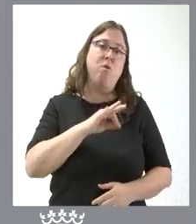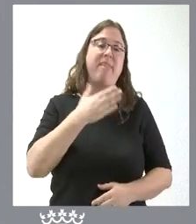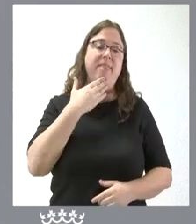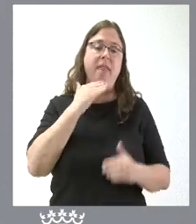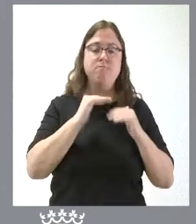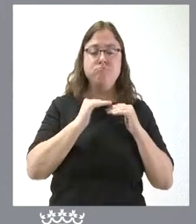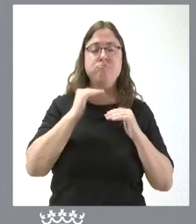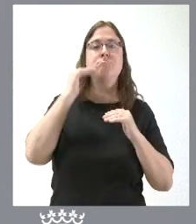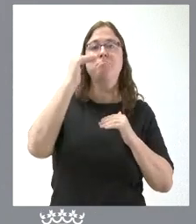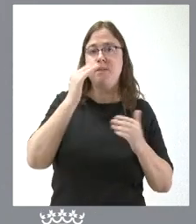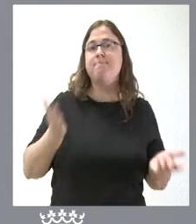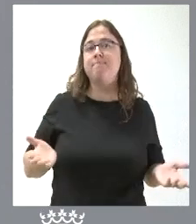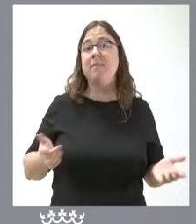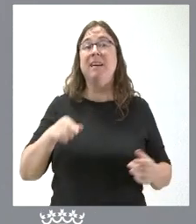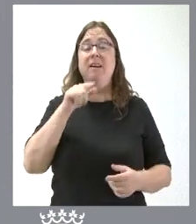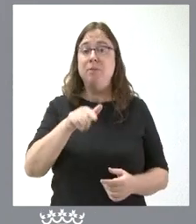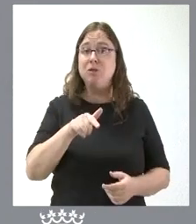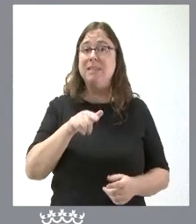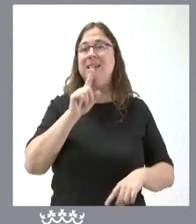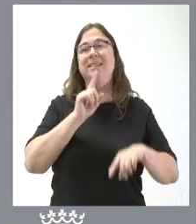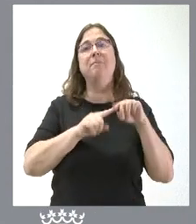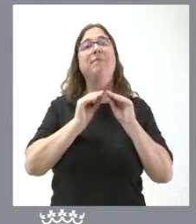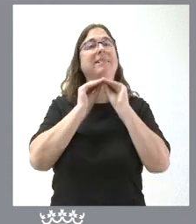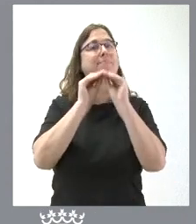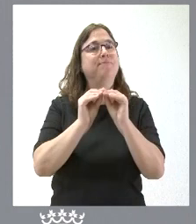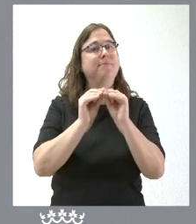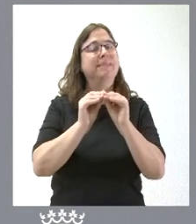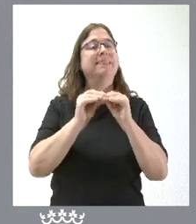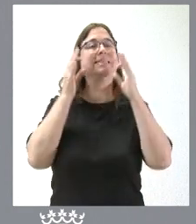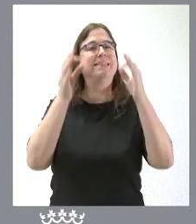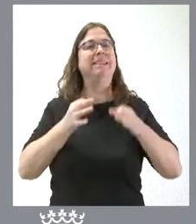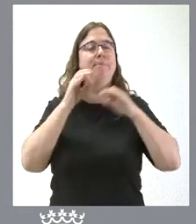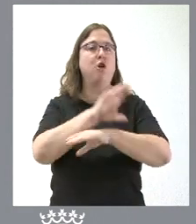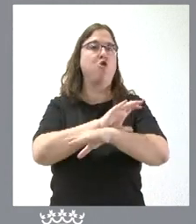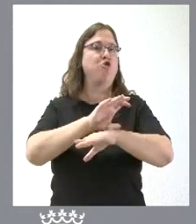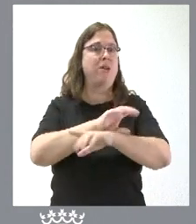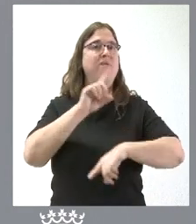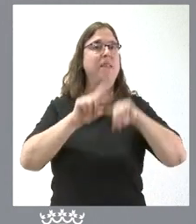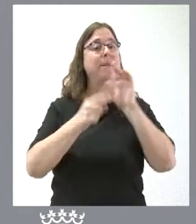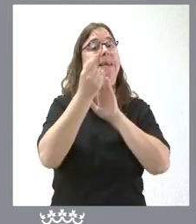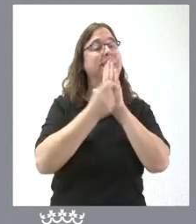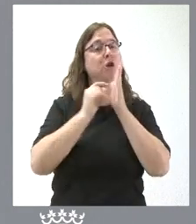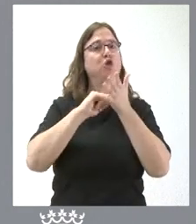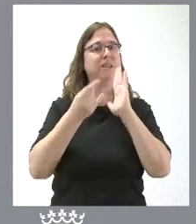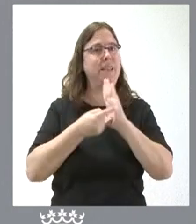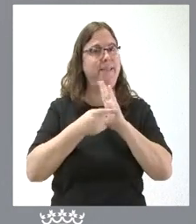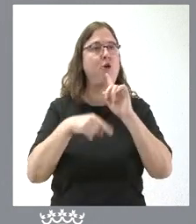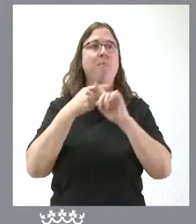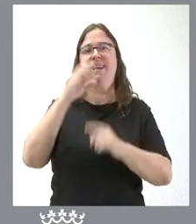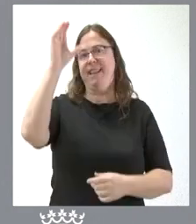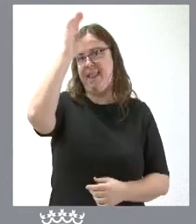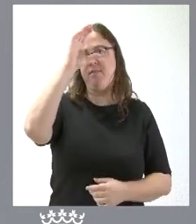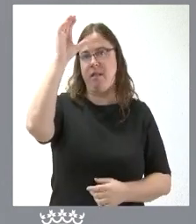edades de este privado pero este aumento se realizará siempre por parte de la consejería atendiendo a criterios técnicos y científicos